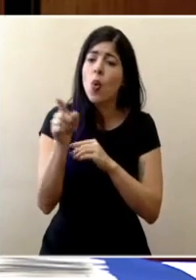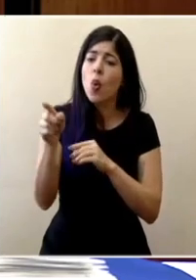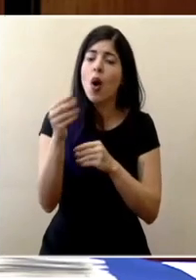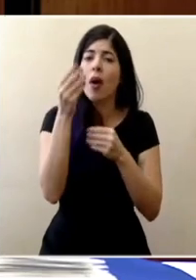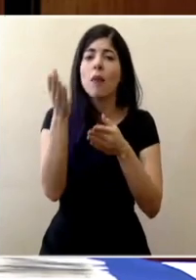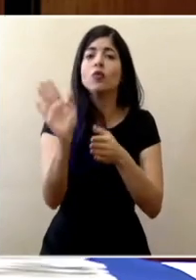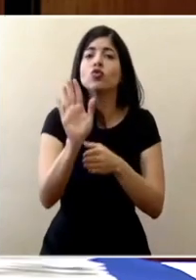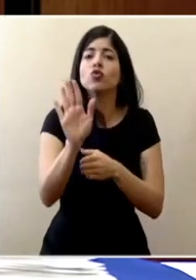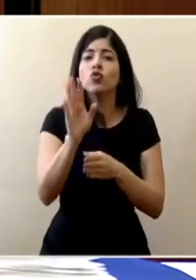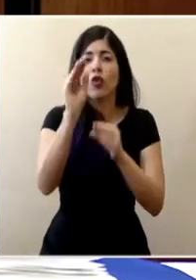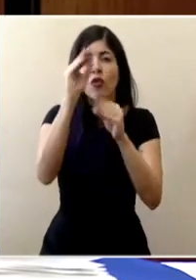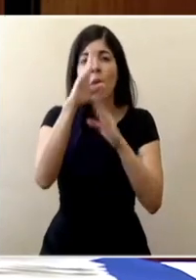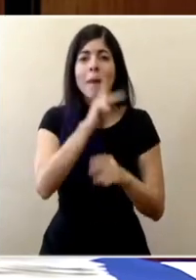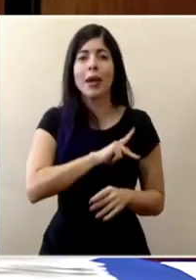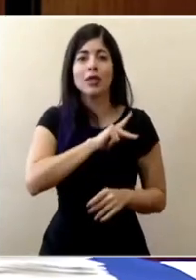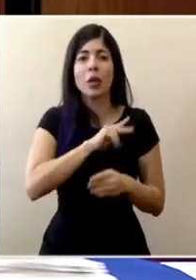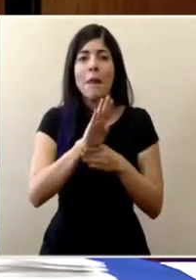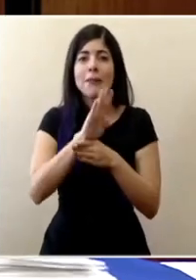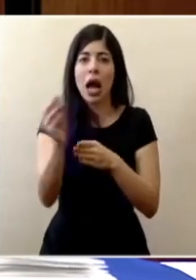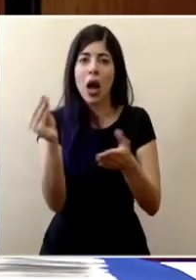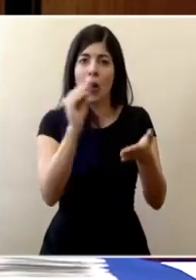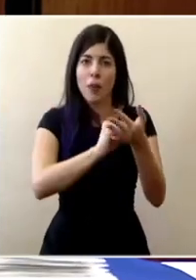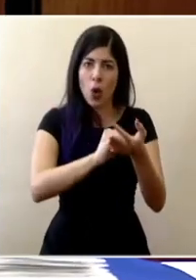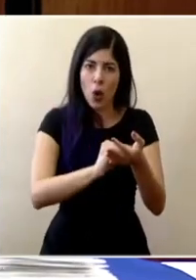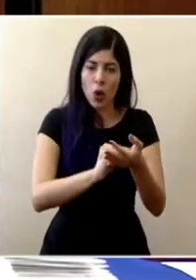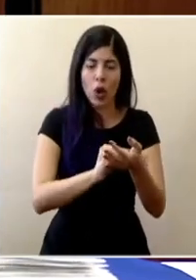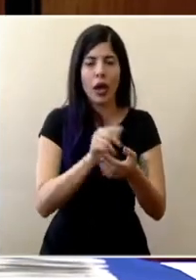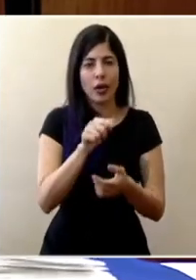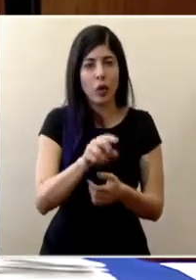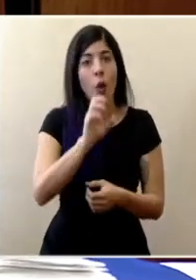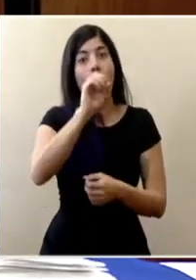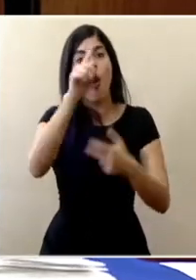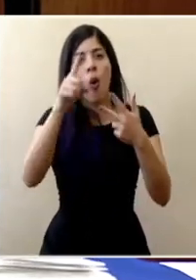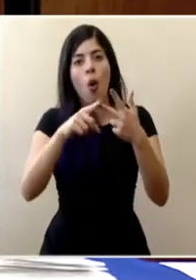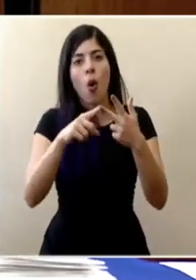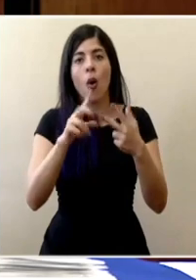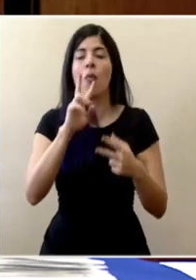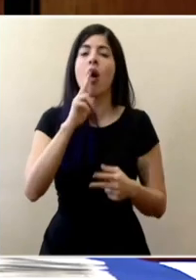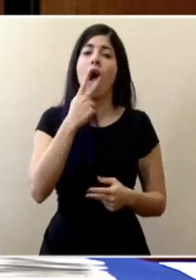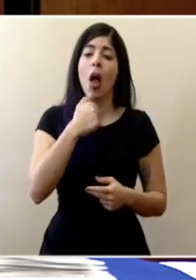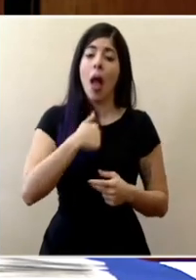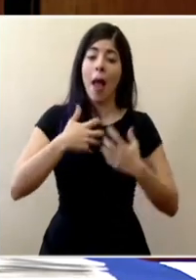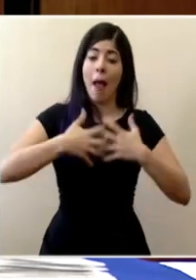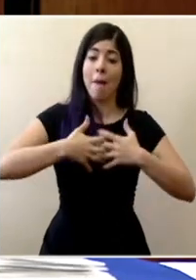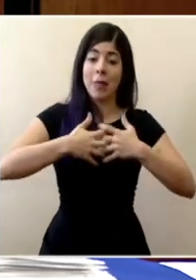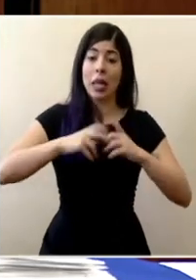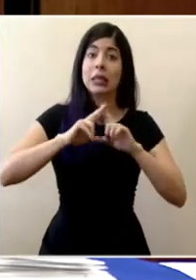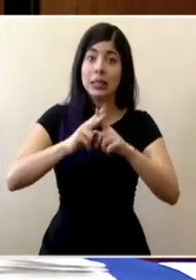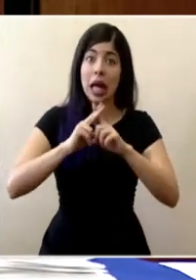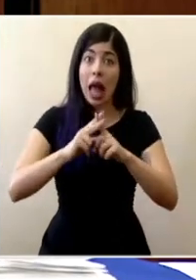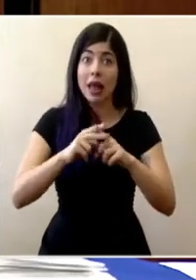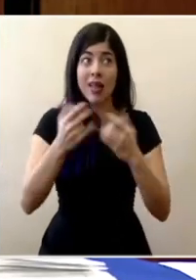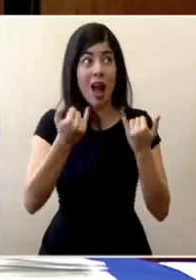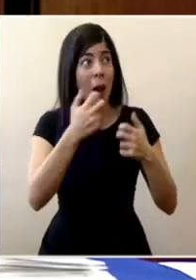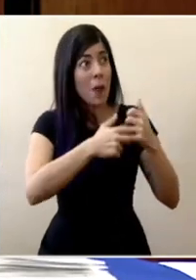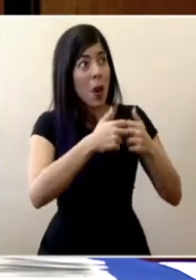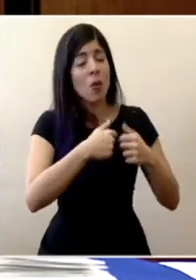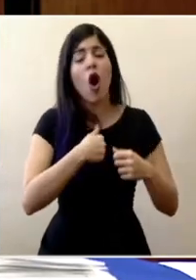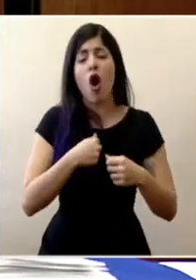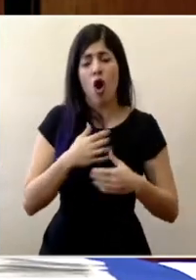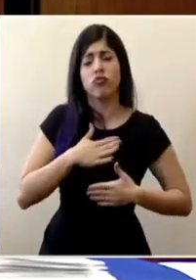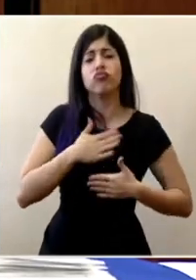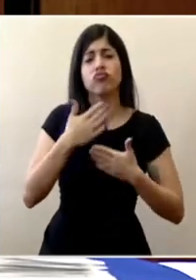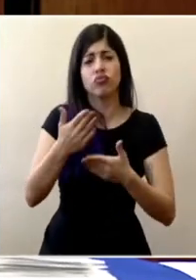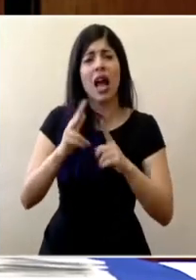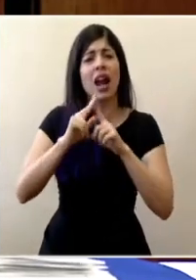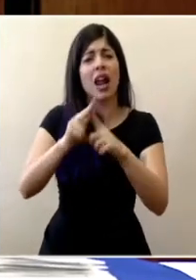datos bancarios. Otra es que se hacen pasar por empresas que dan créditos diciéndoles que vista la crisis le facilitan